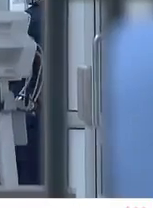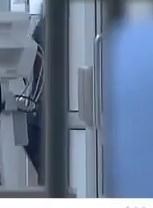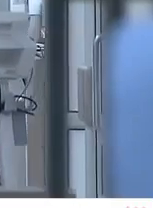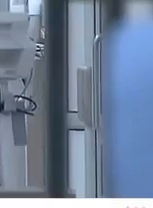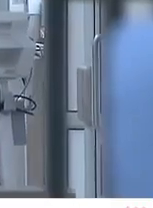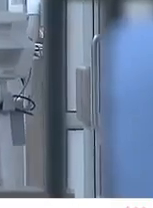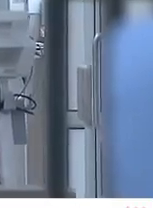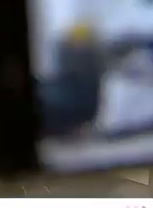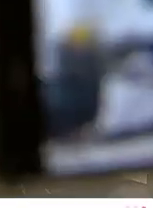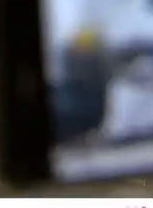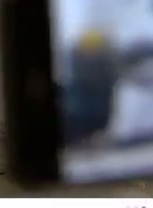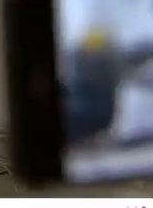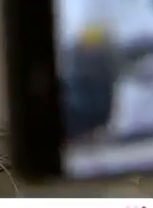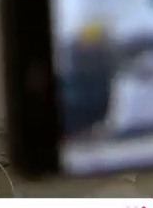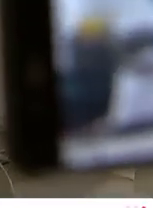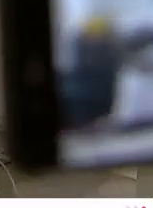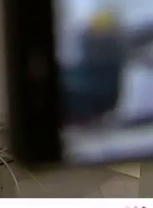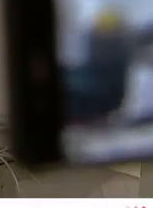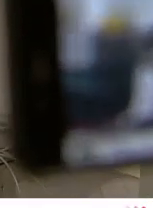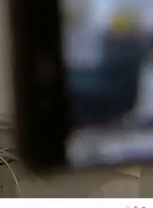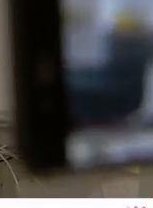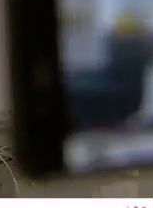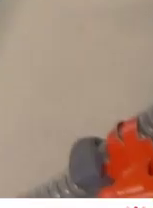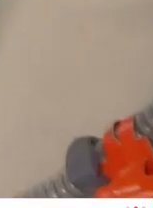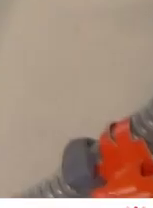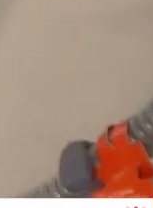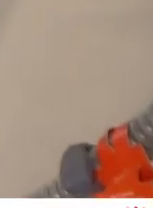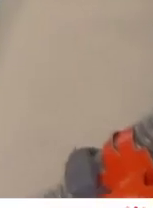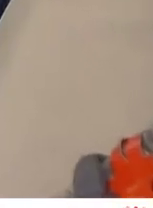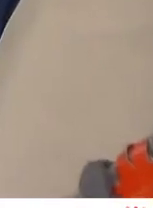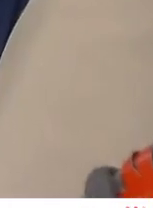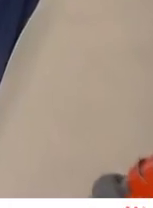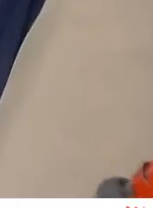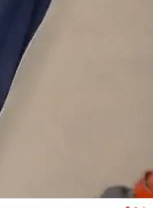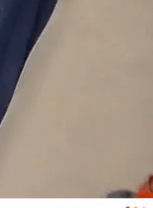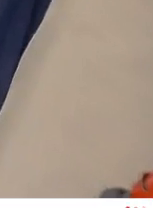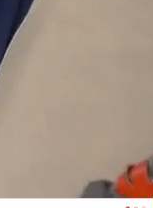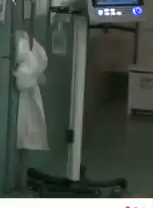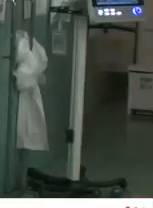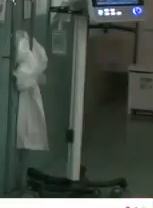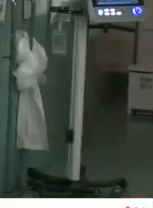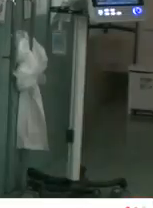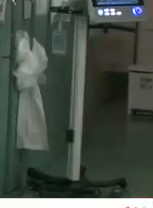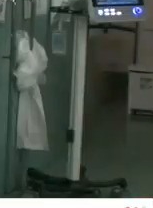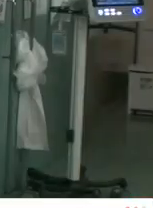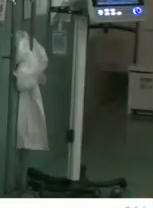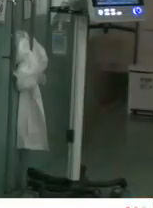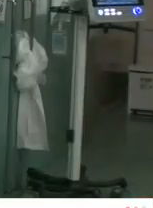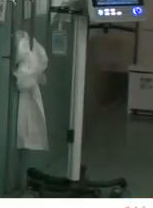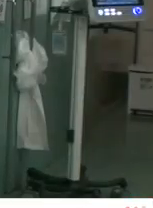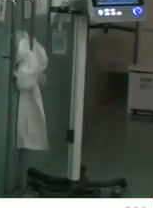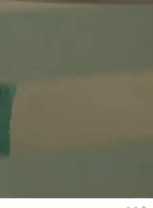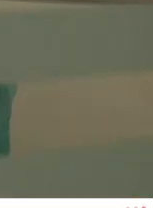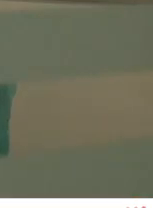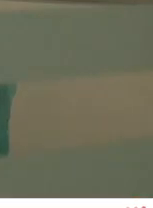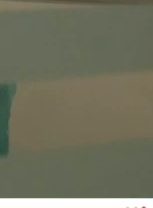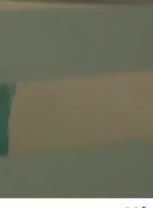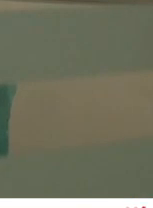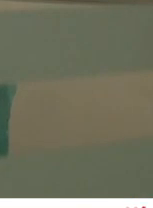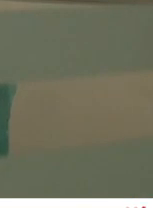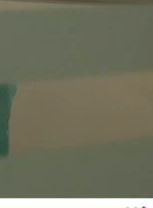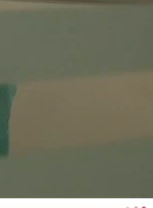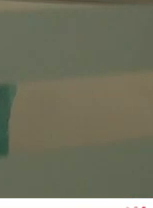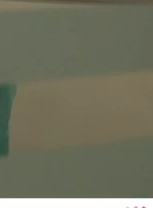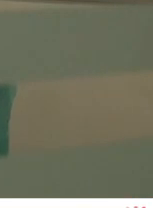ninguno ha dado positivo aunque la investigación sigue en curso eso es lo que tiene que ver con esta paciente que se le identificó la